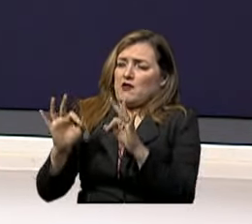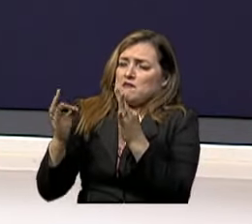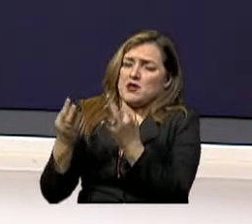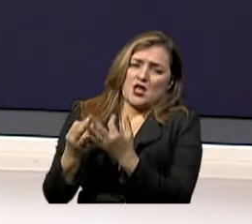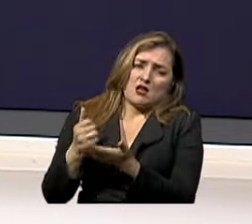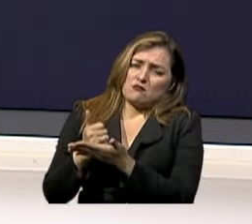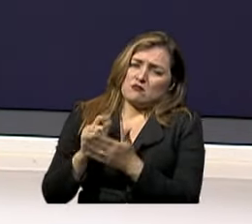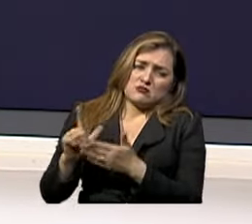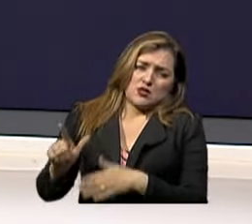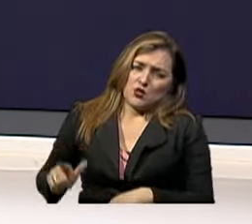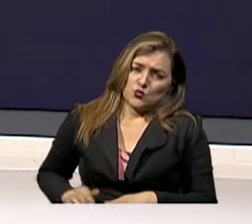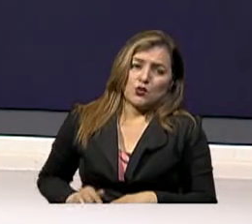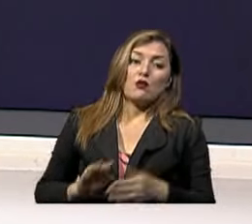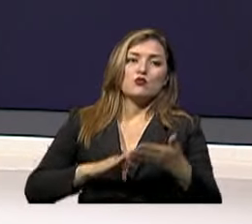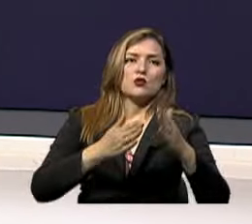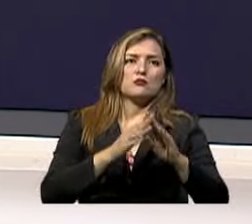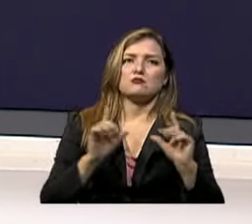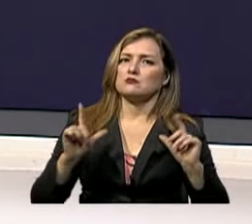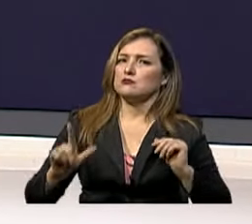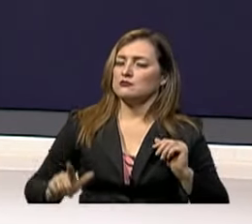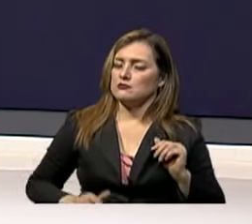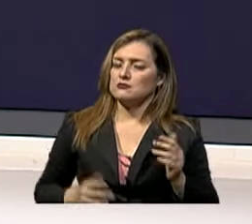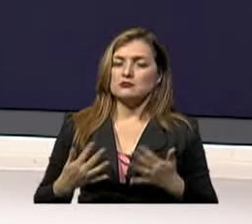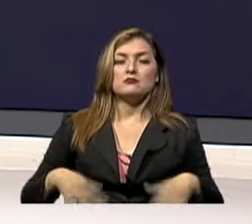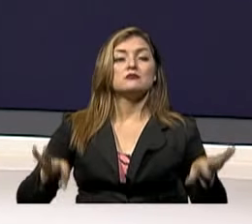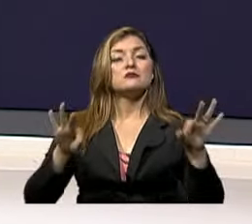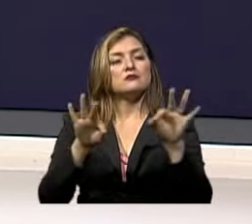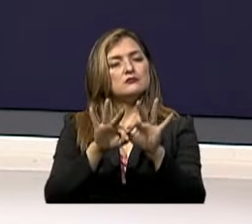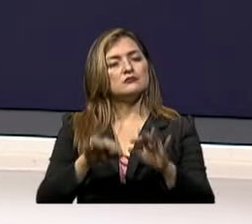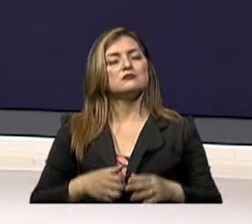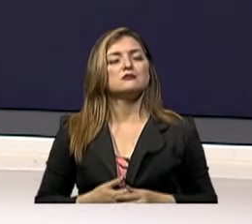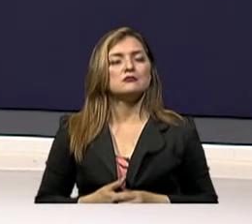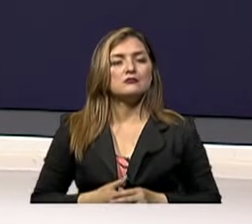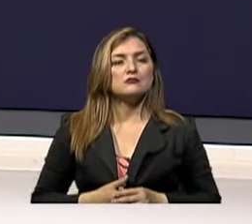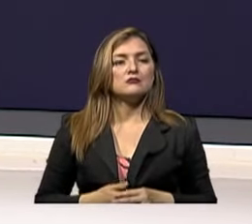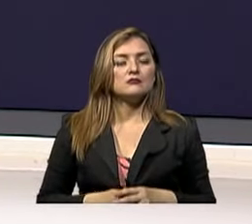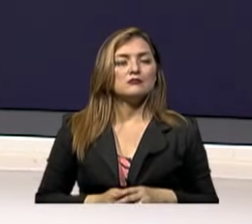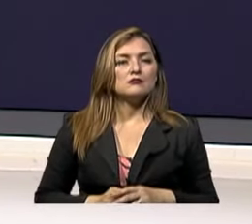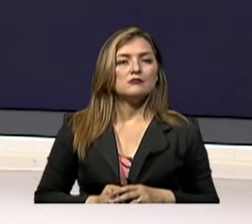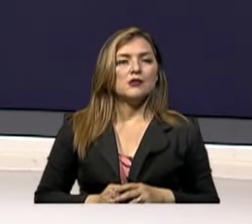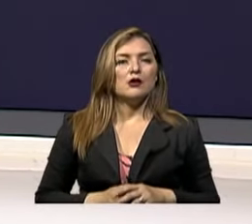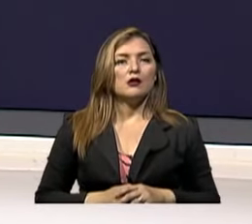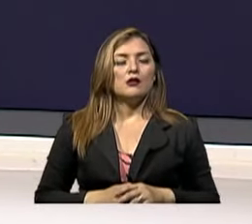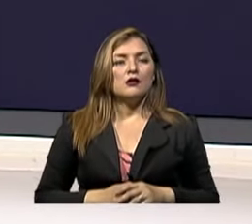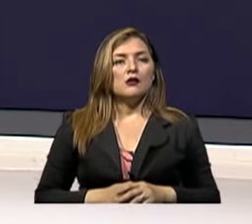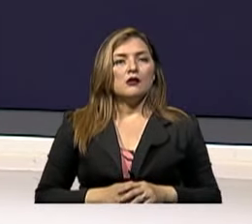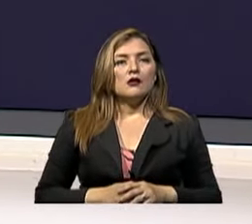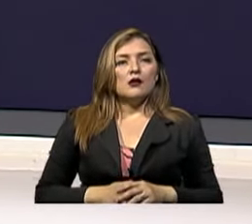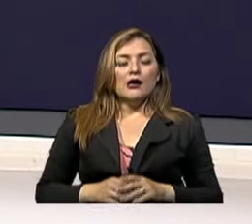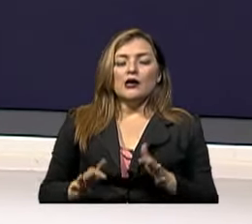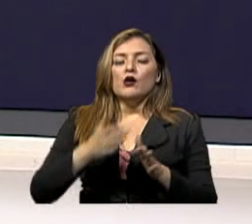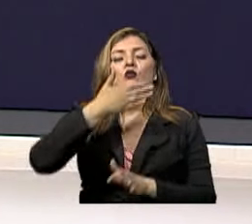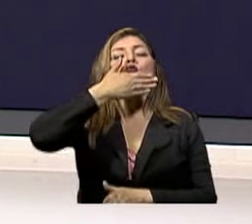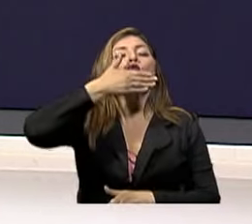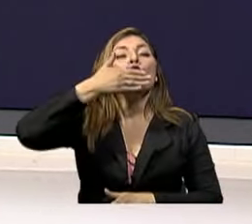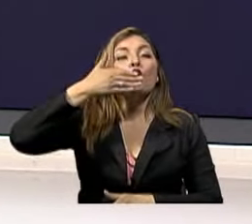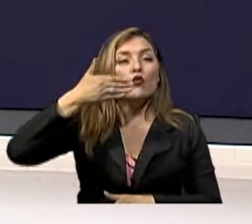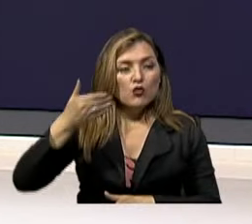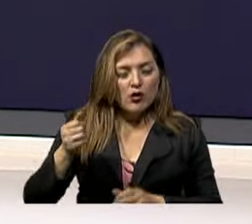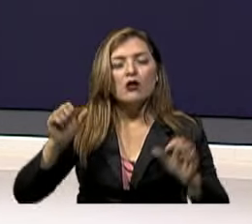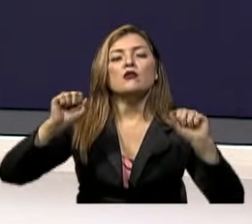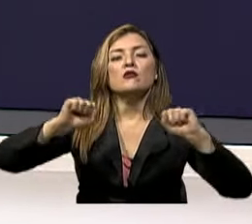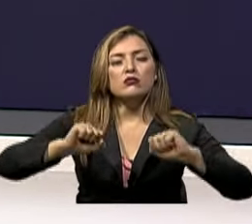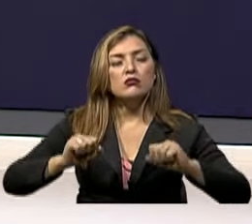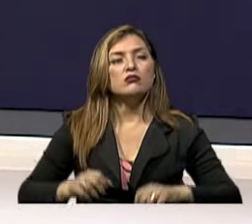Y para la salud de la comunidad como tal Y fíjense ustedes que desde el punto de vista Pues de los mejores tratamientos que nosotros podemos